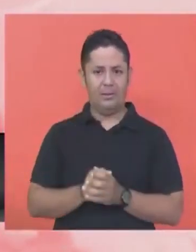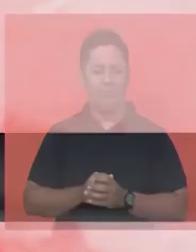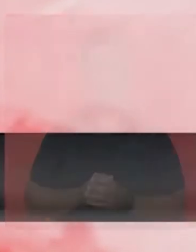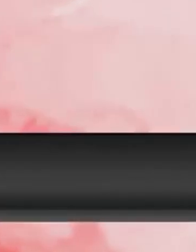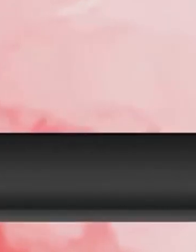¡Gracias! ¡Gracias!